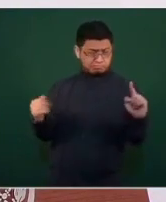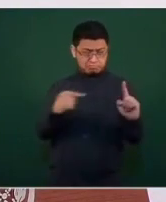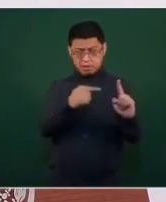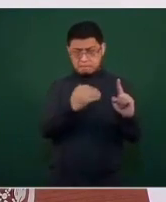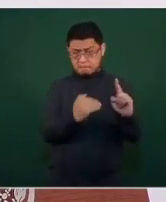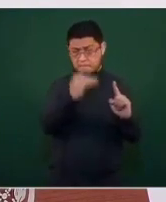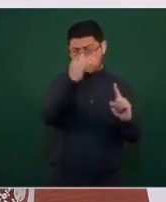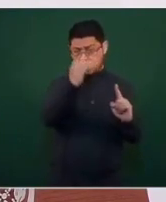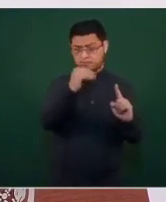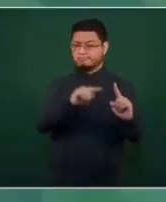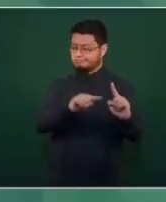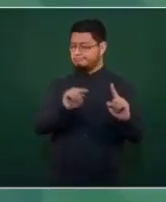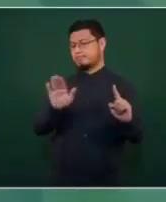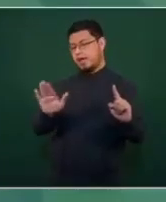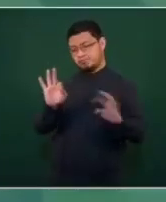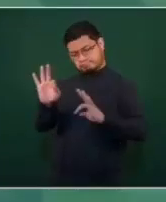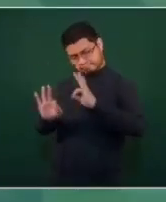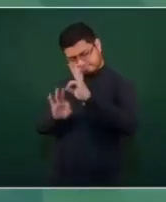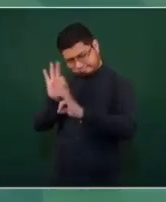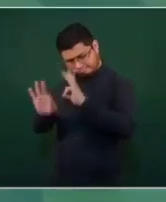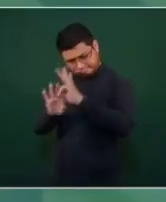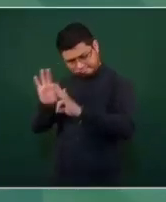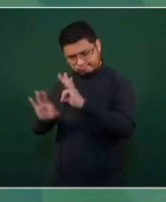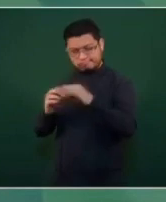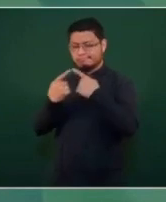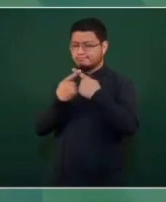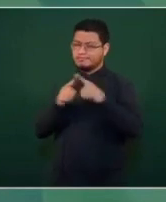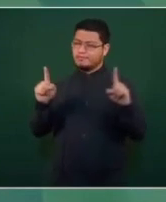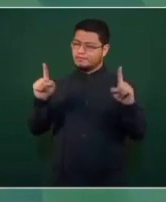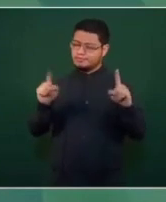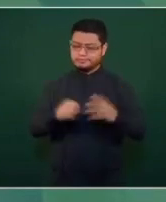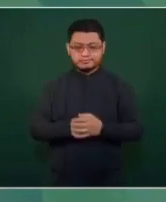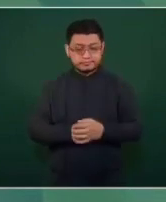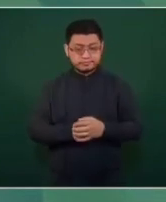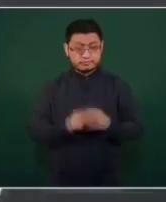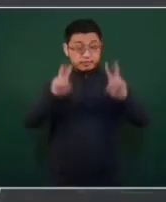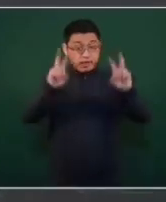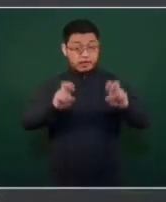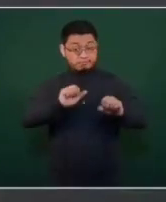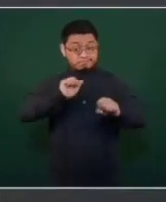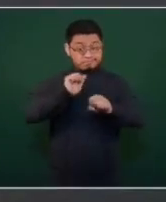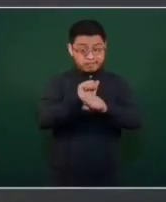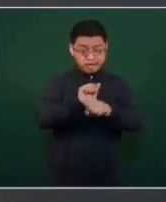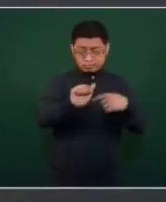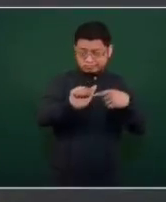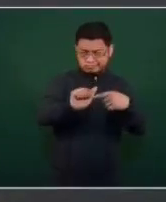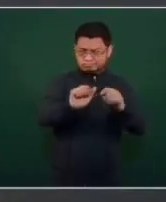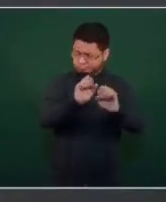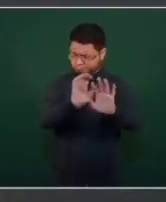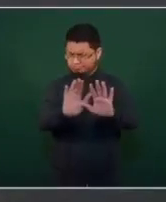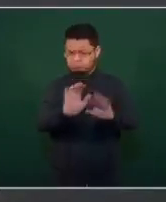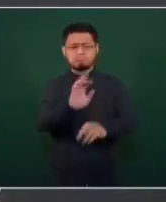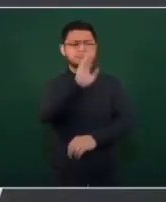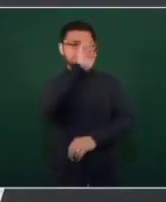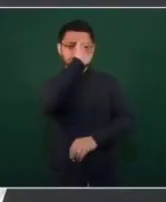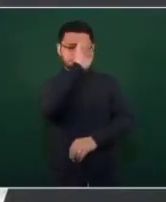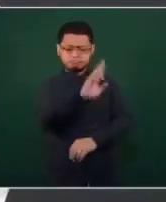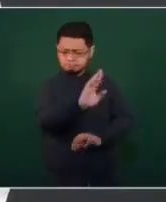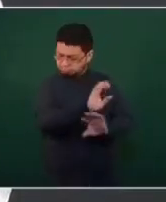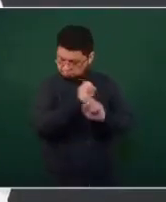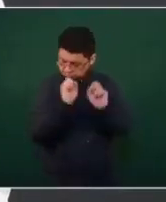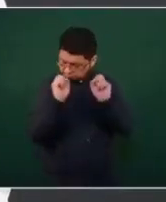Entonces, en el caso de los amparos, desde luego que nosotros vamos a respetar todos los